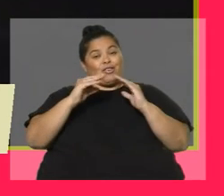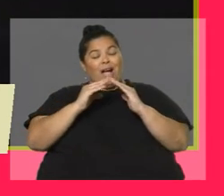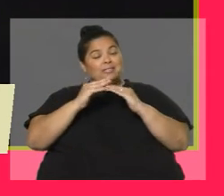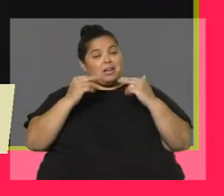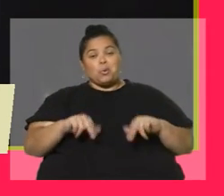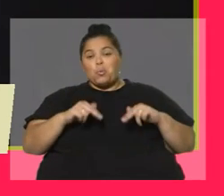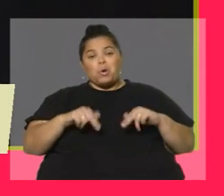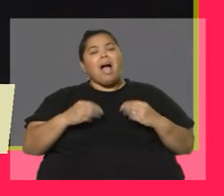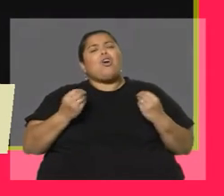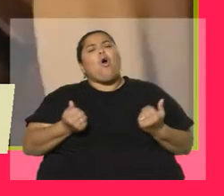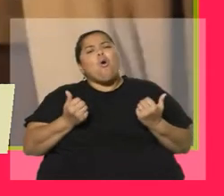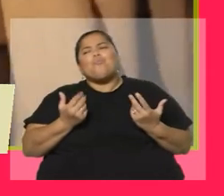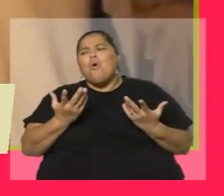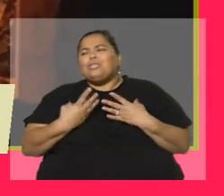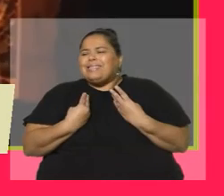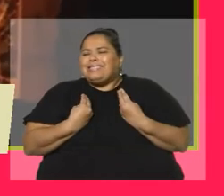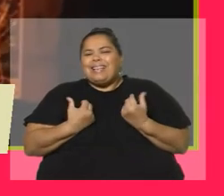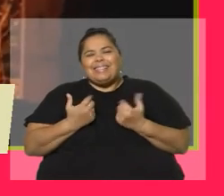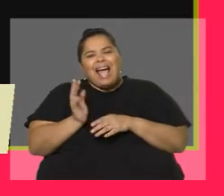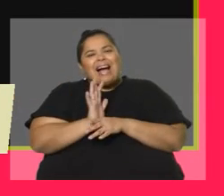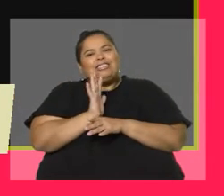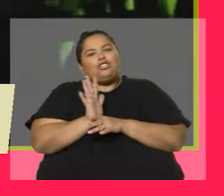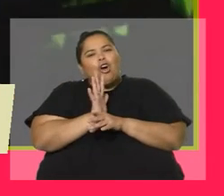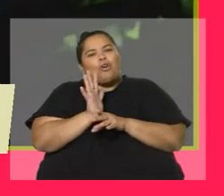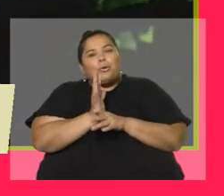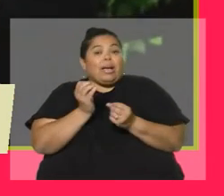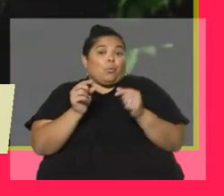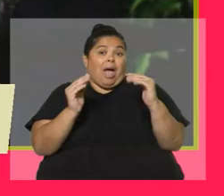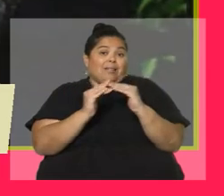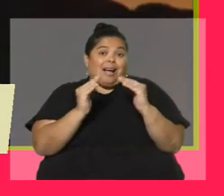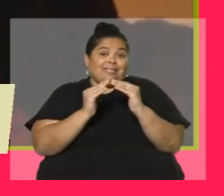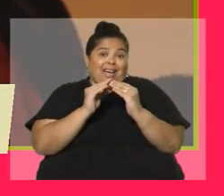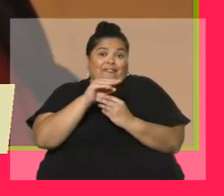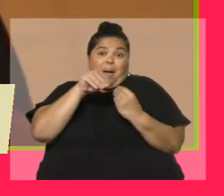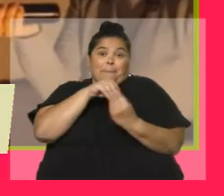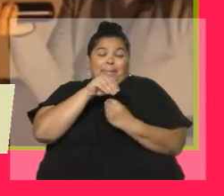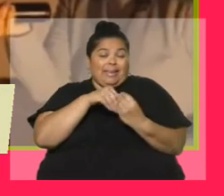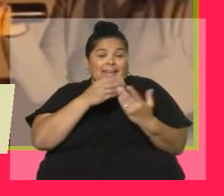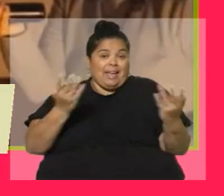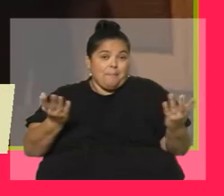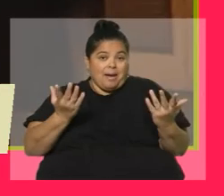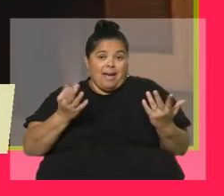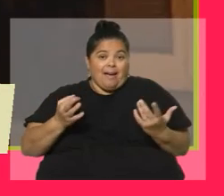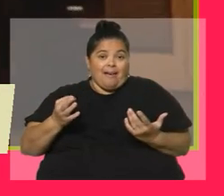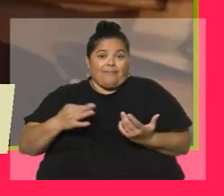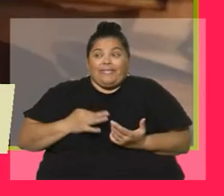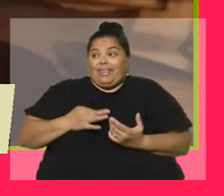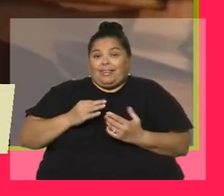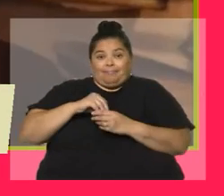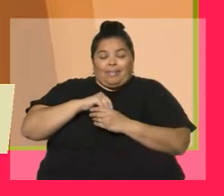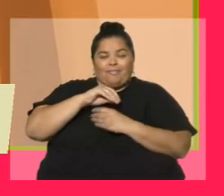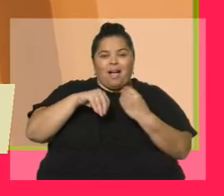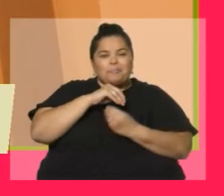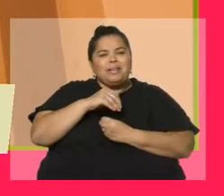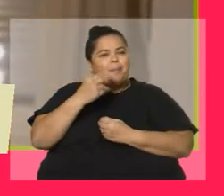está construido para ser vivido? Exacto. Sí, de hecho se construyó como una casa de familia. Pregunto mi ignorancia, además. ¿Cómo es ese